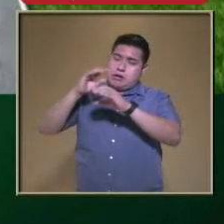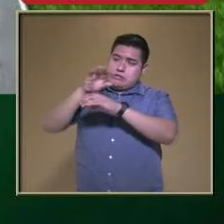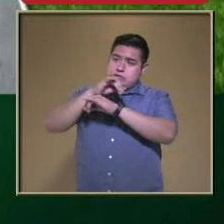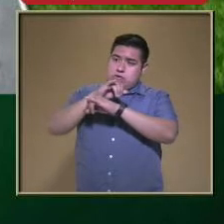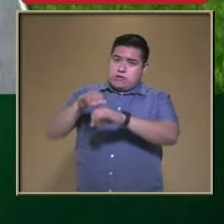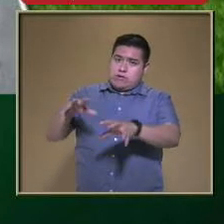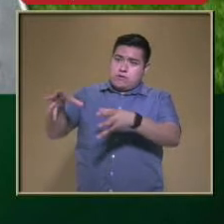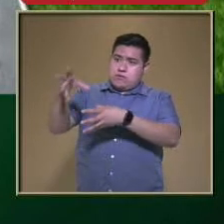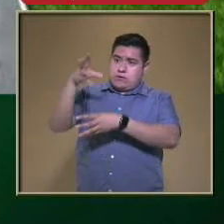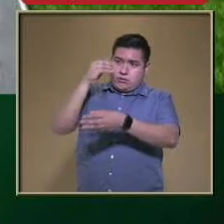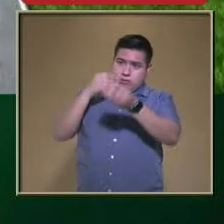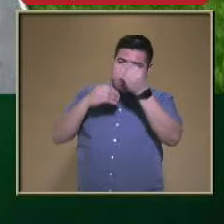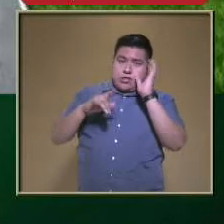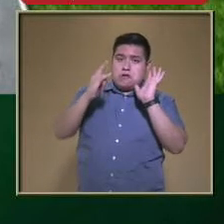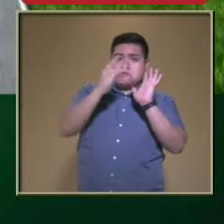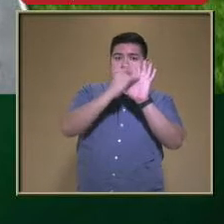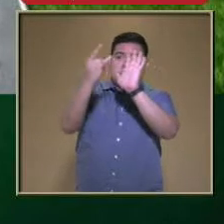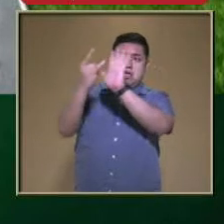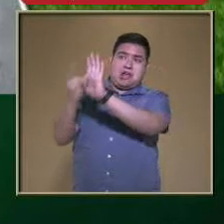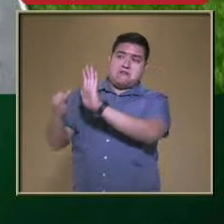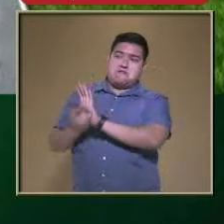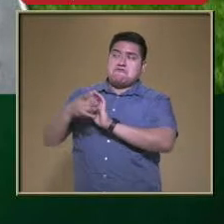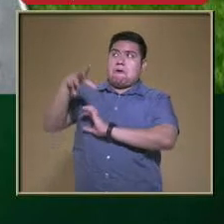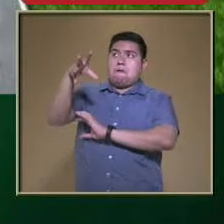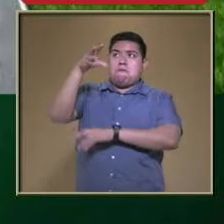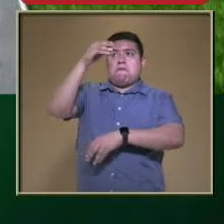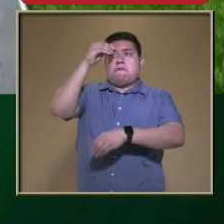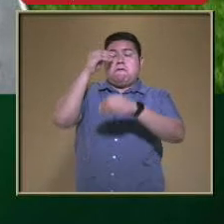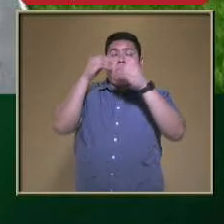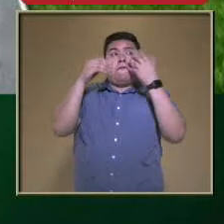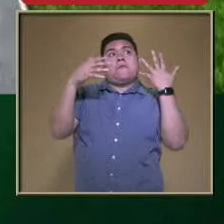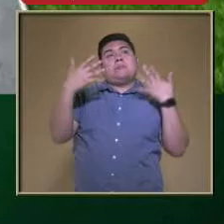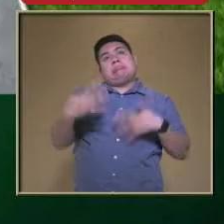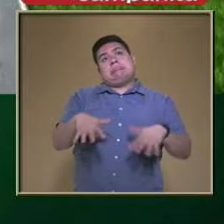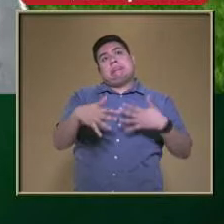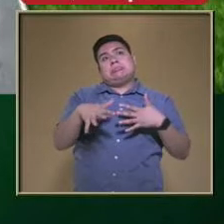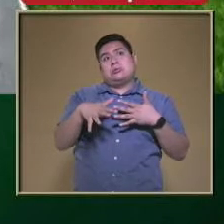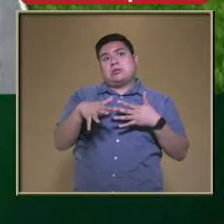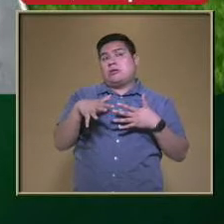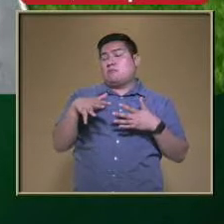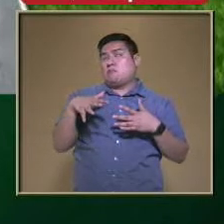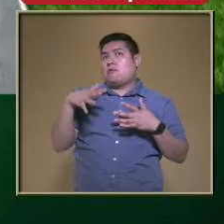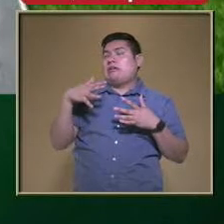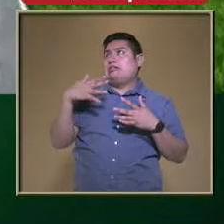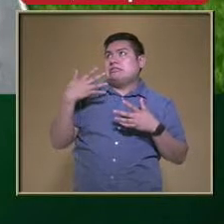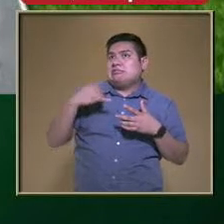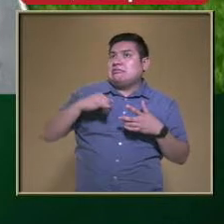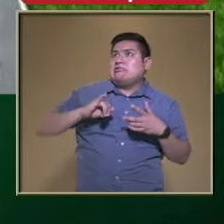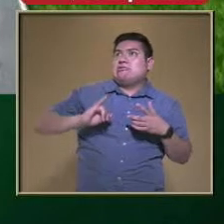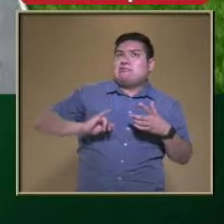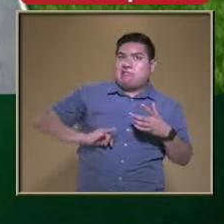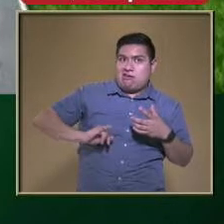calle De los anuncios Pues hay mucha información Que a lo mejor Te puede confundir Y en este